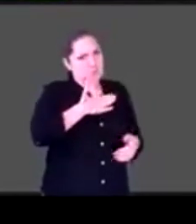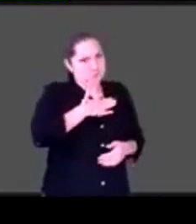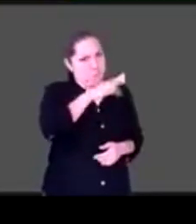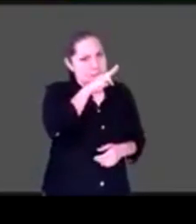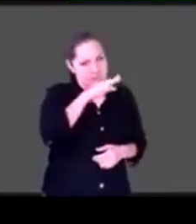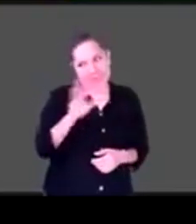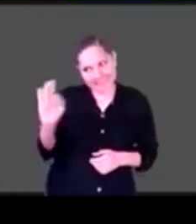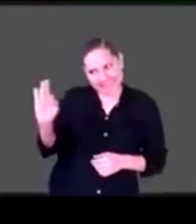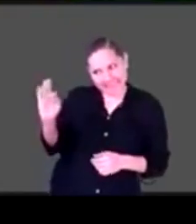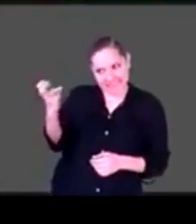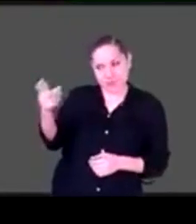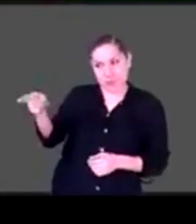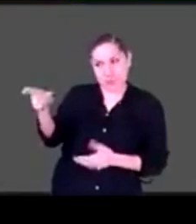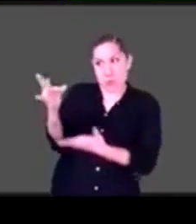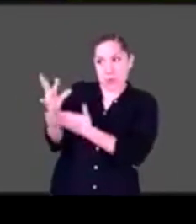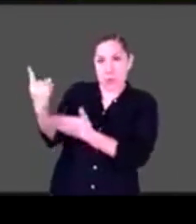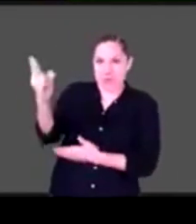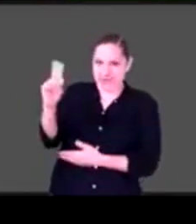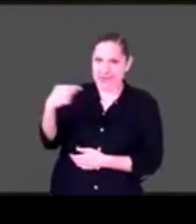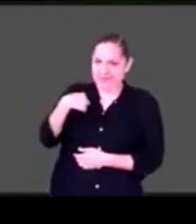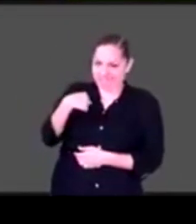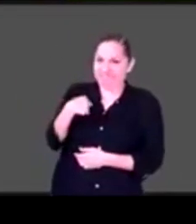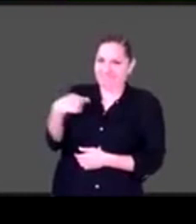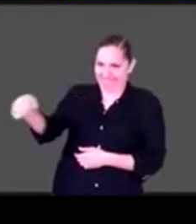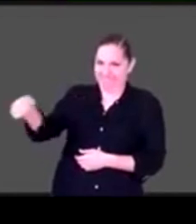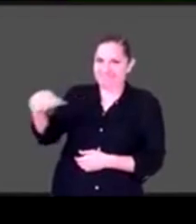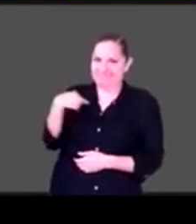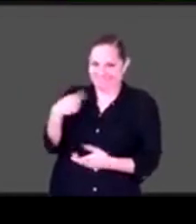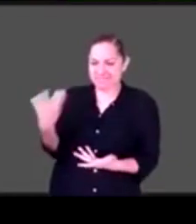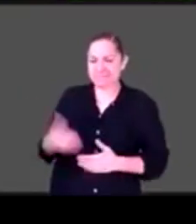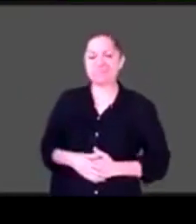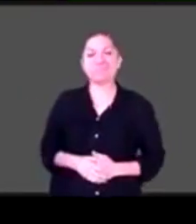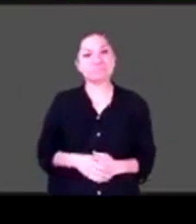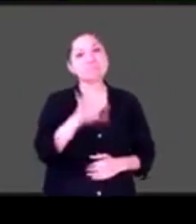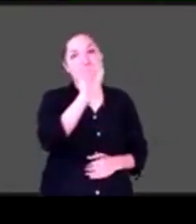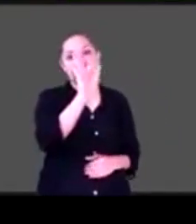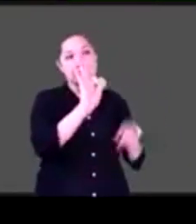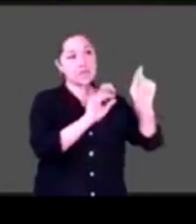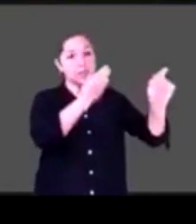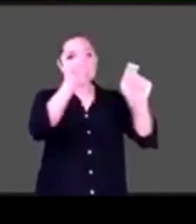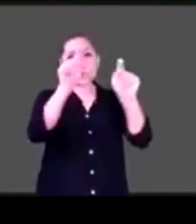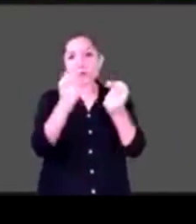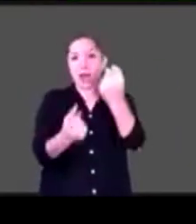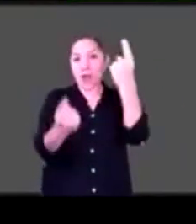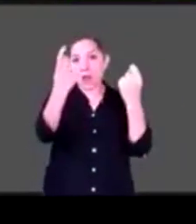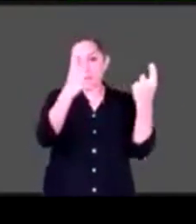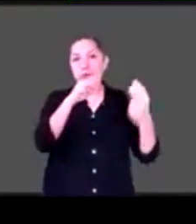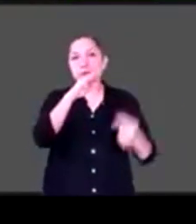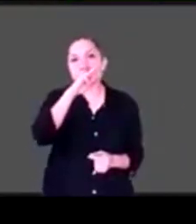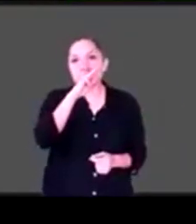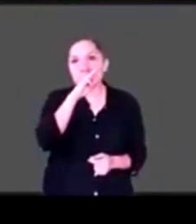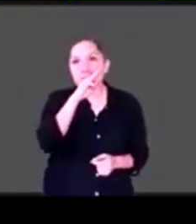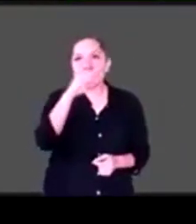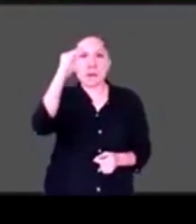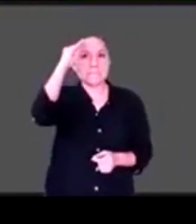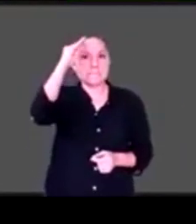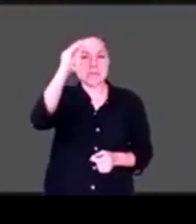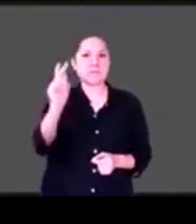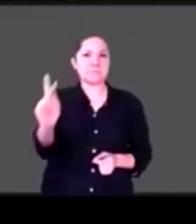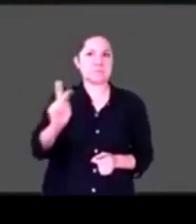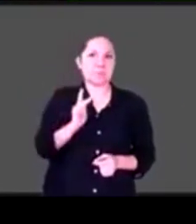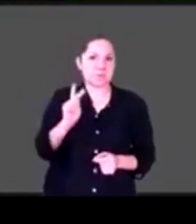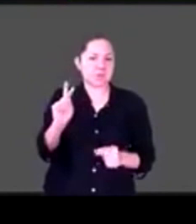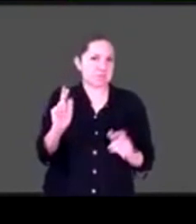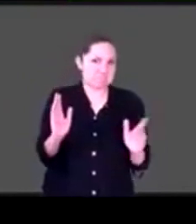Yo creo que muchas mamás que nos están viendo, pues compartirán esto, ¿no? Que uno, pues tiene, bueno,